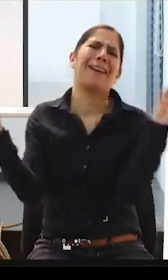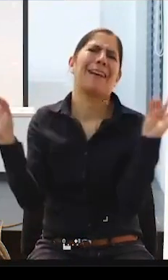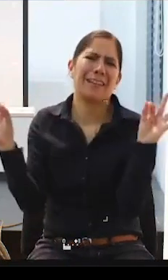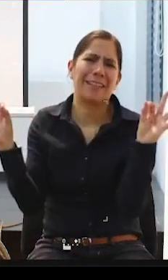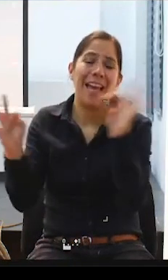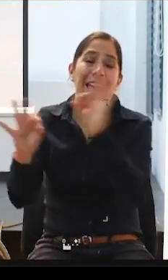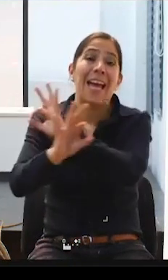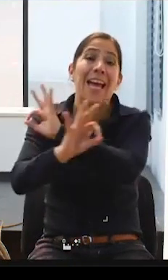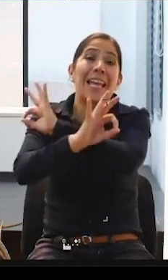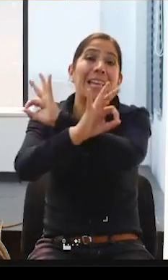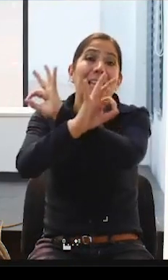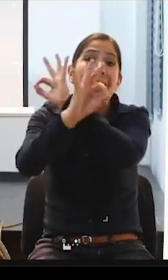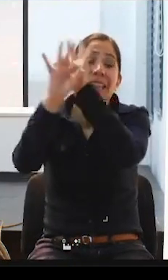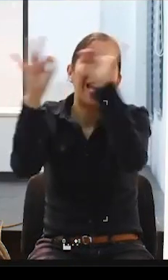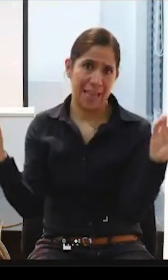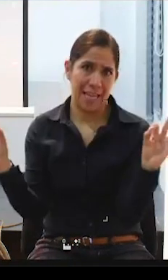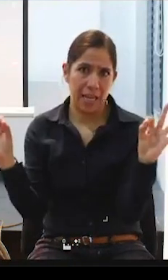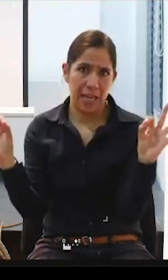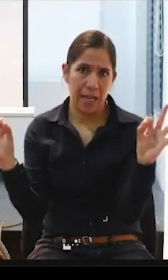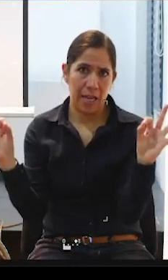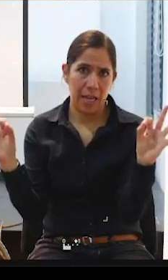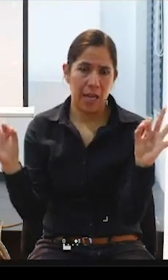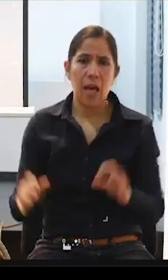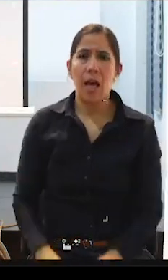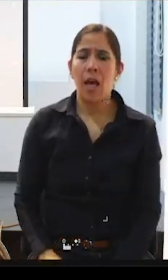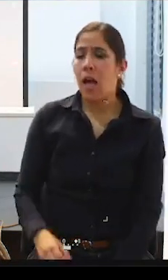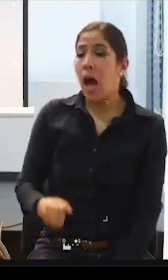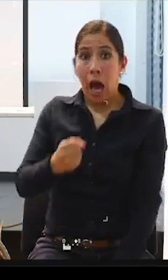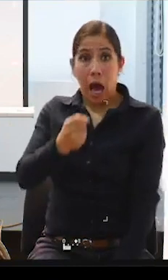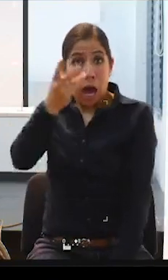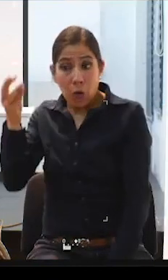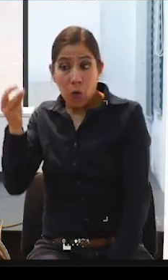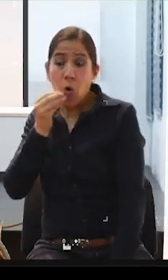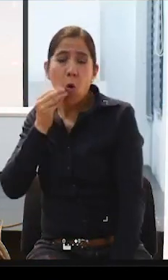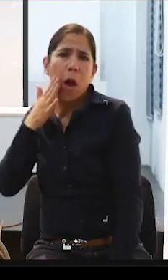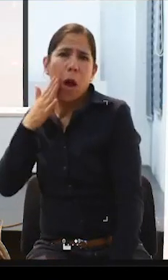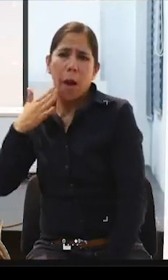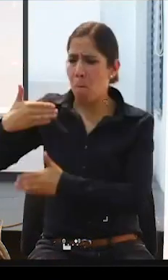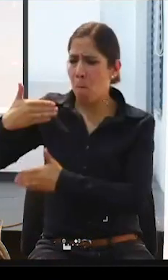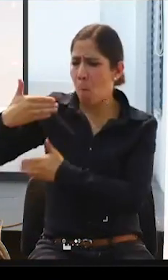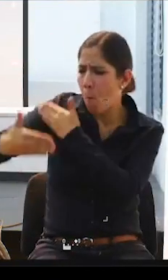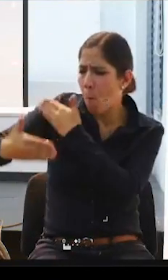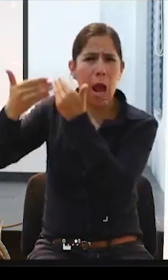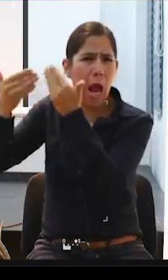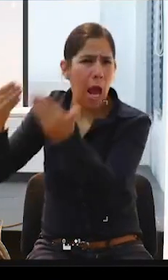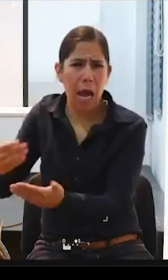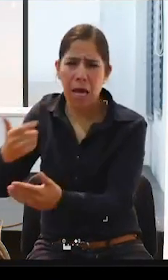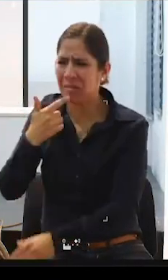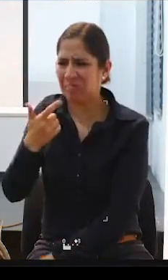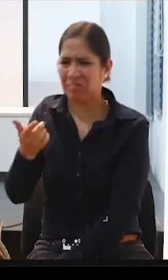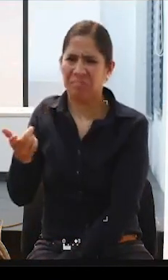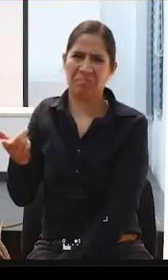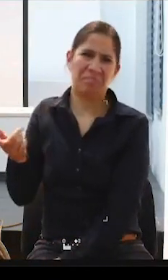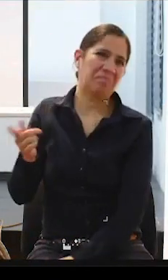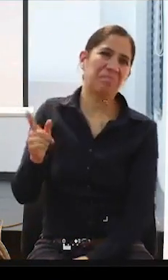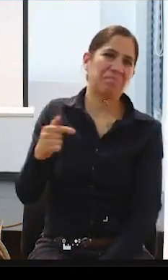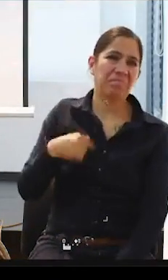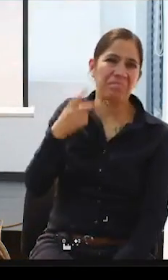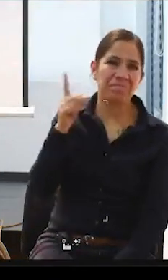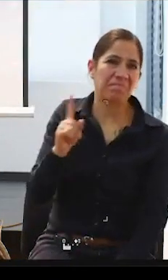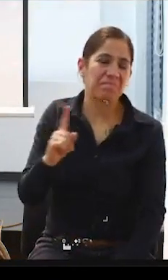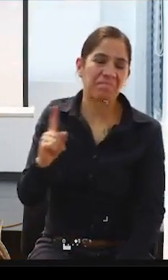Nada. Nada. De las más modernas que dicen uy, aquí sí, aquí deciden y tal. Me parece a que no.